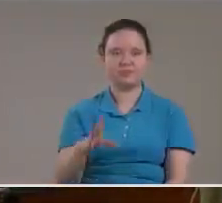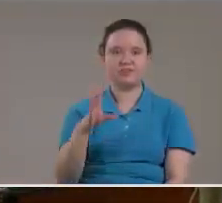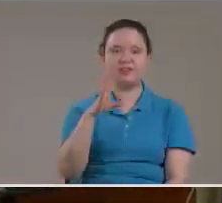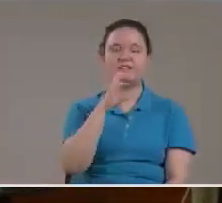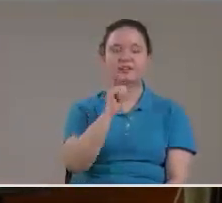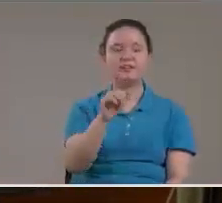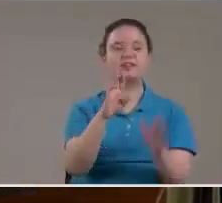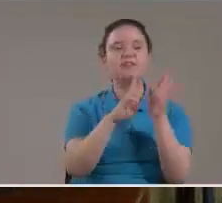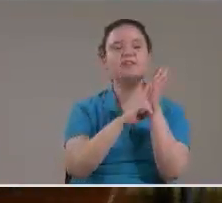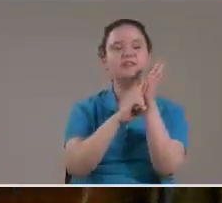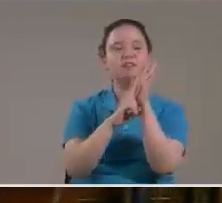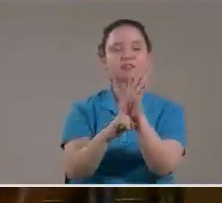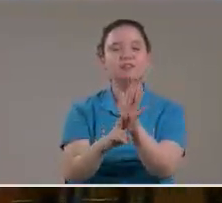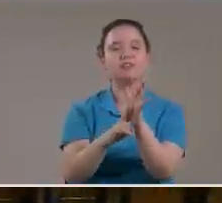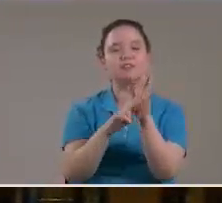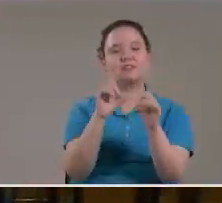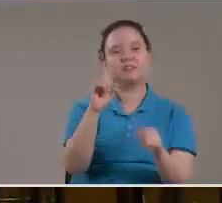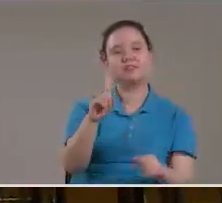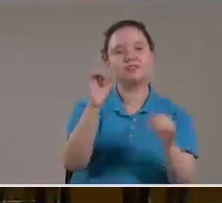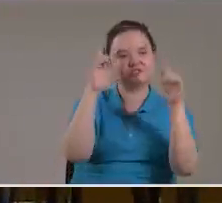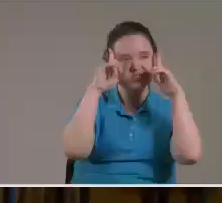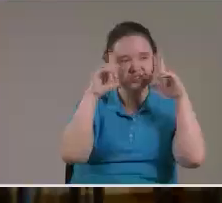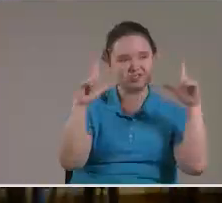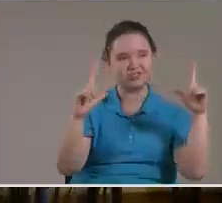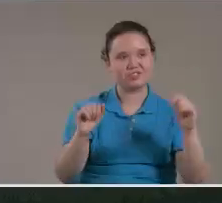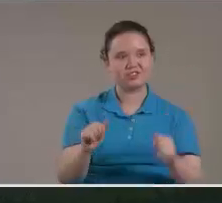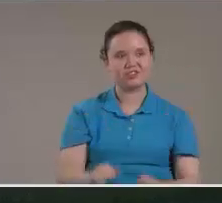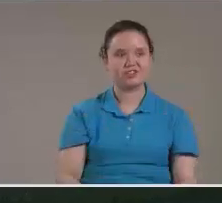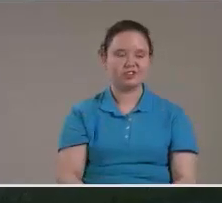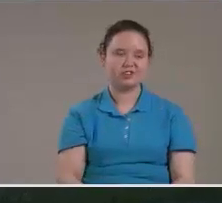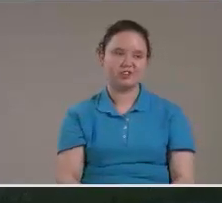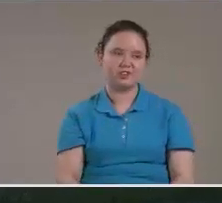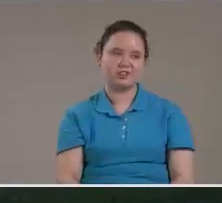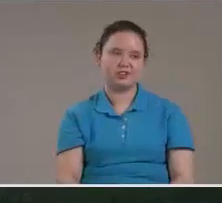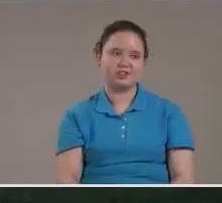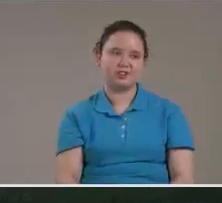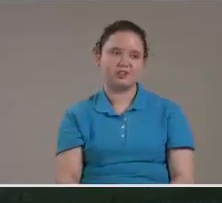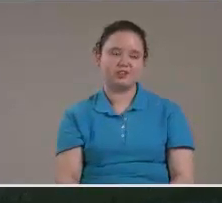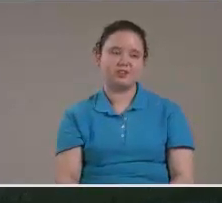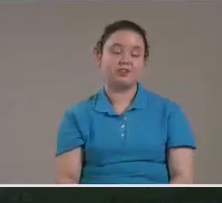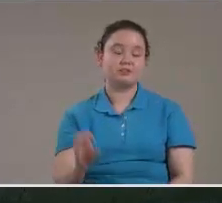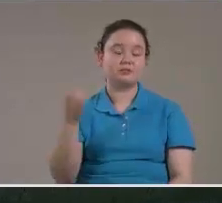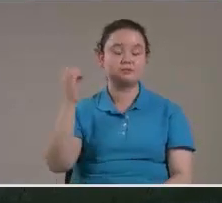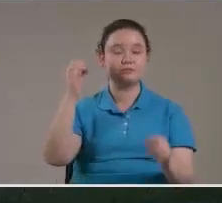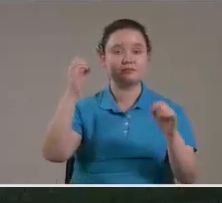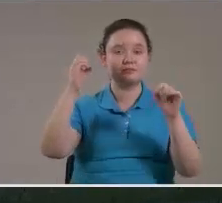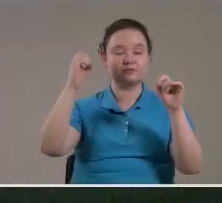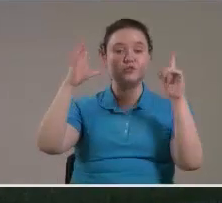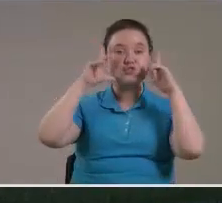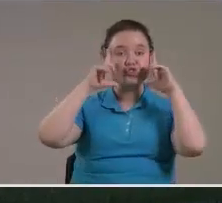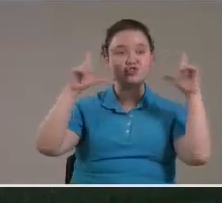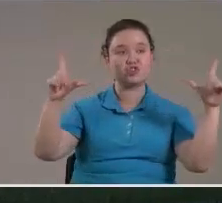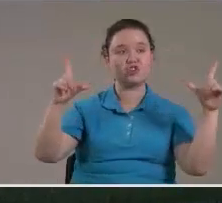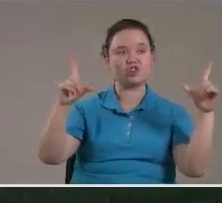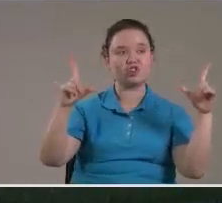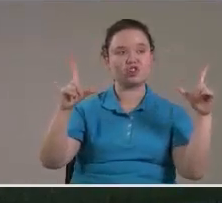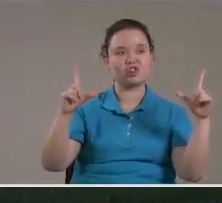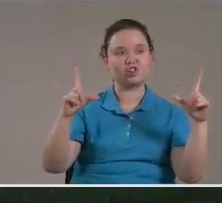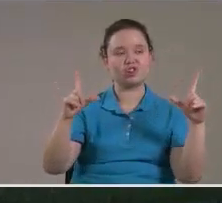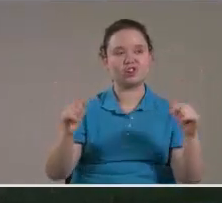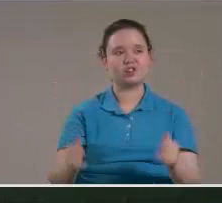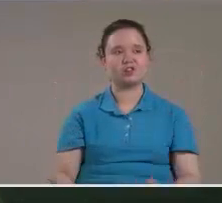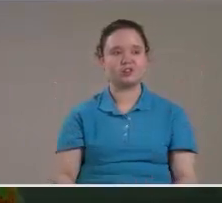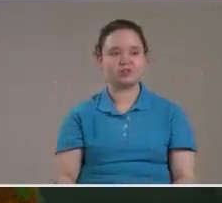sol El santísimo que le dicen es una cosa como de oro Que es un sol resplandeciente